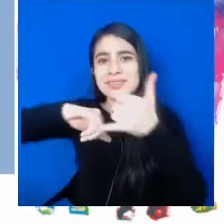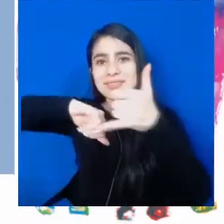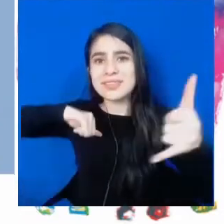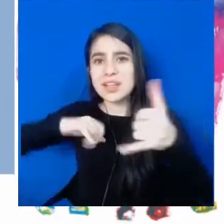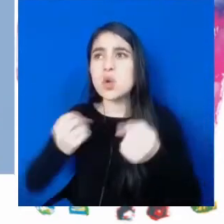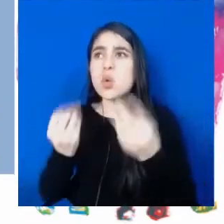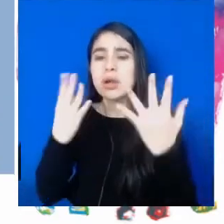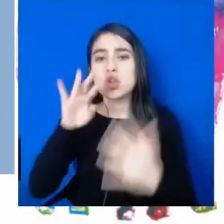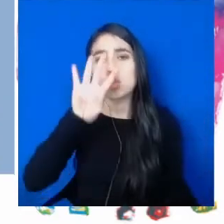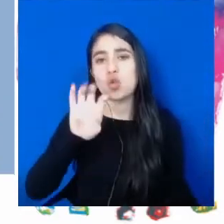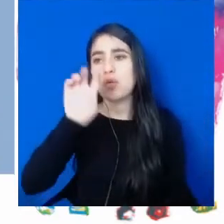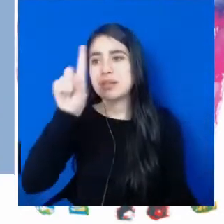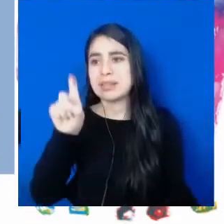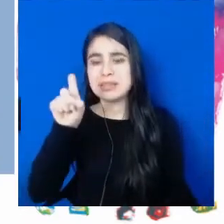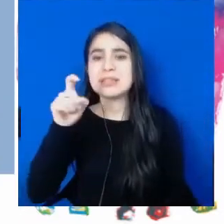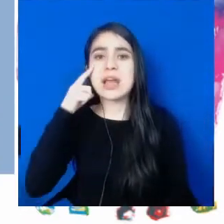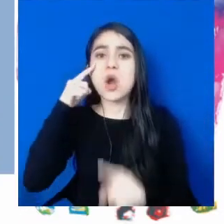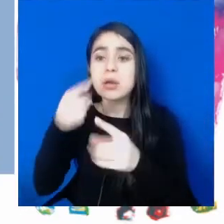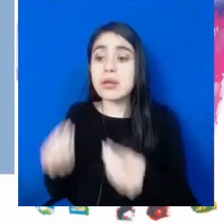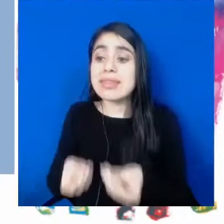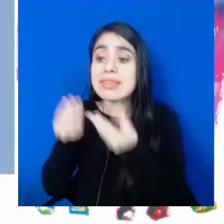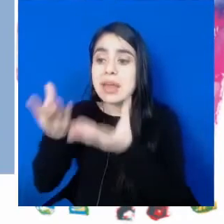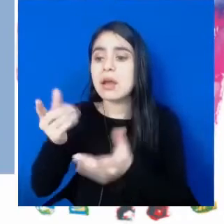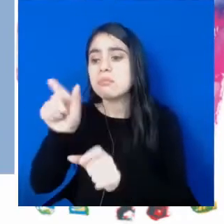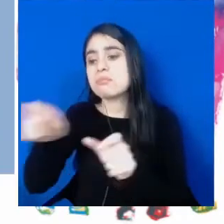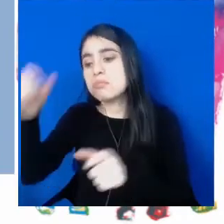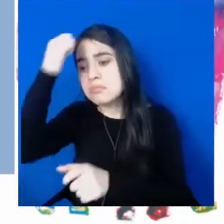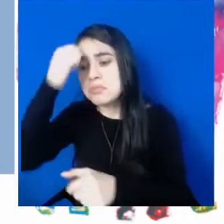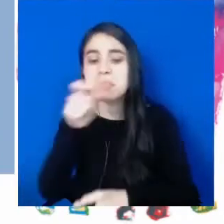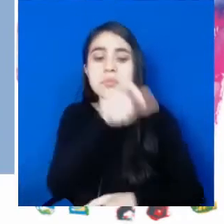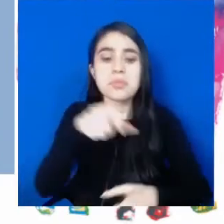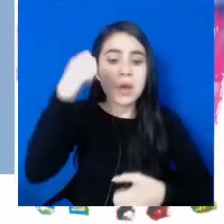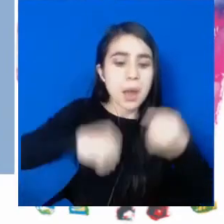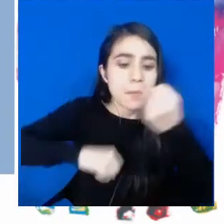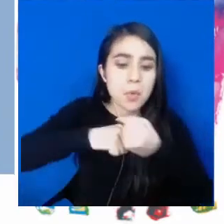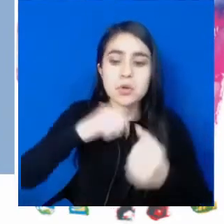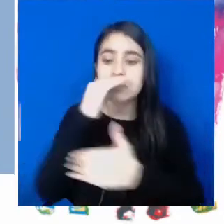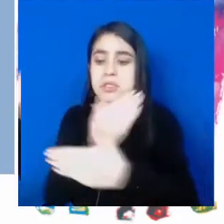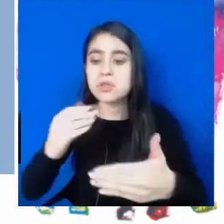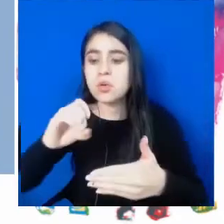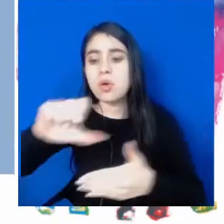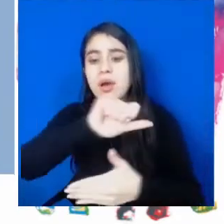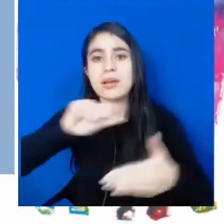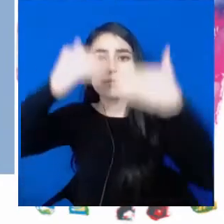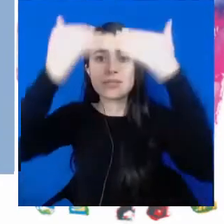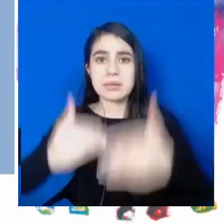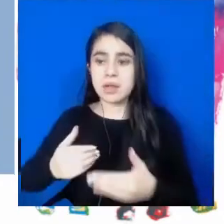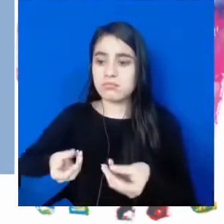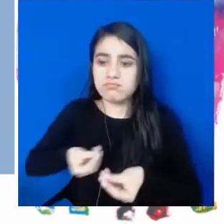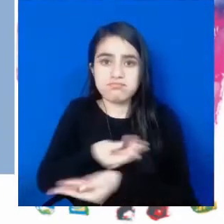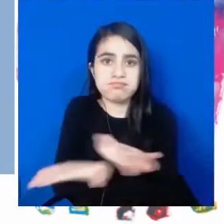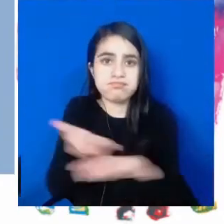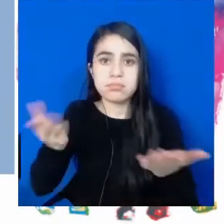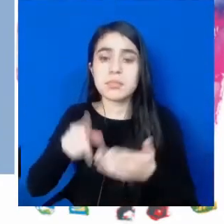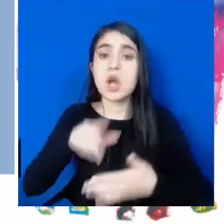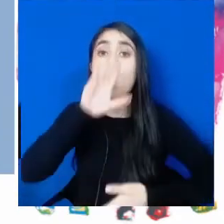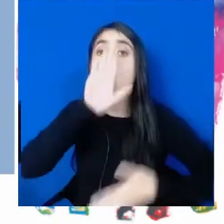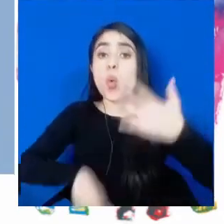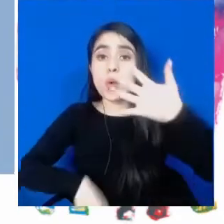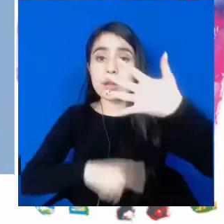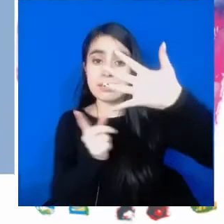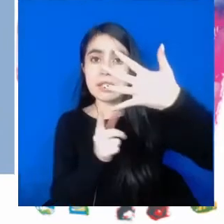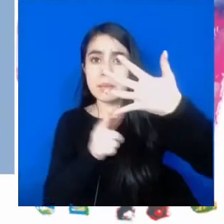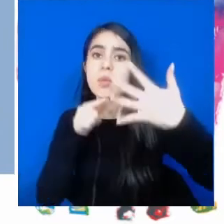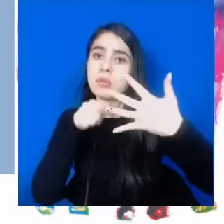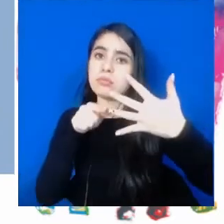secretarías certificadas de educación para los docentes, docentes de apoyo, niños y niñas con discapacidad. Y por